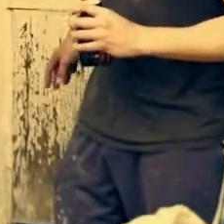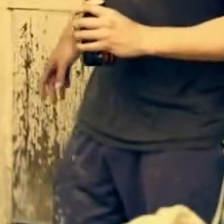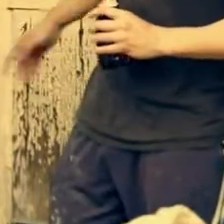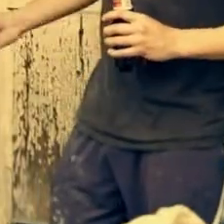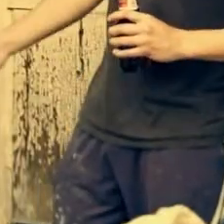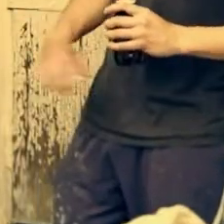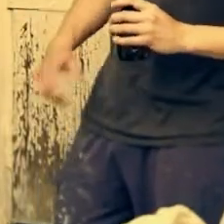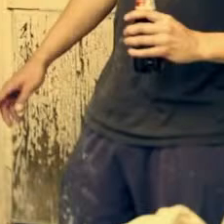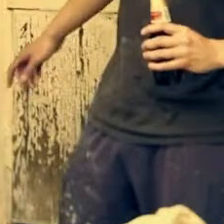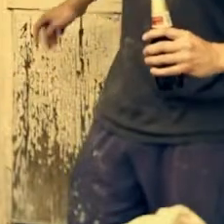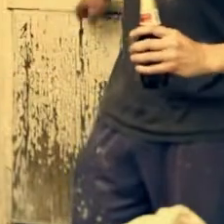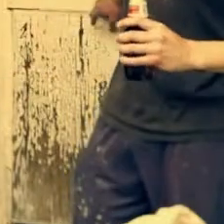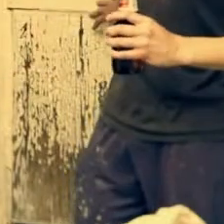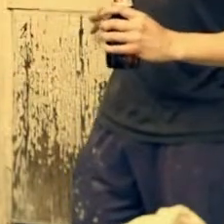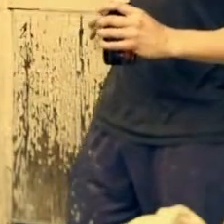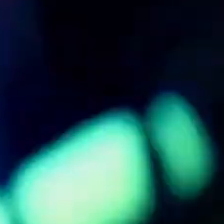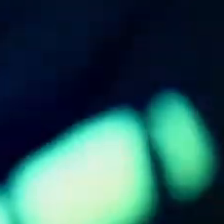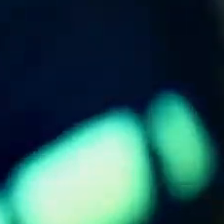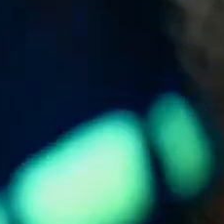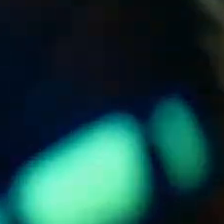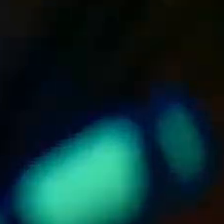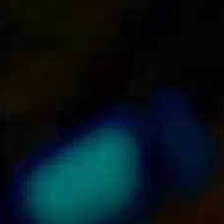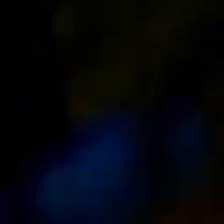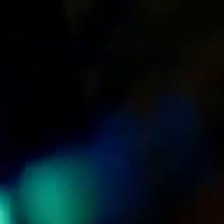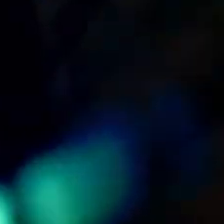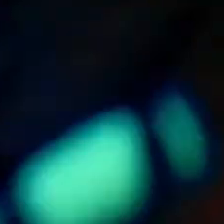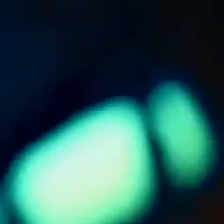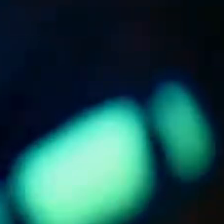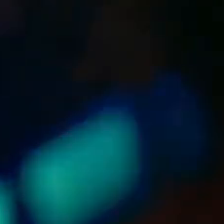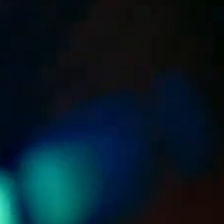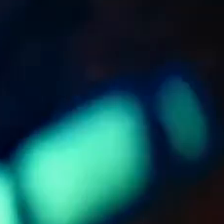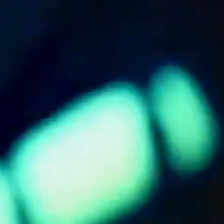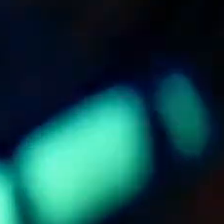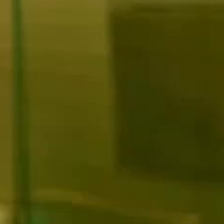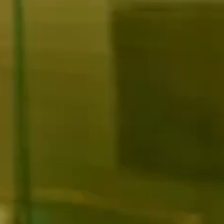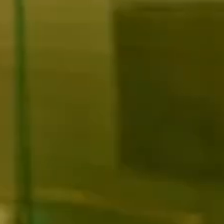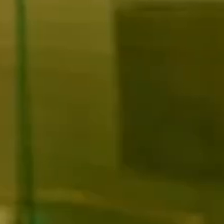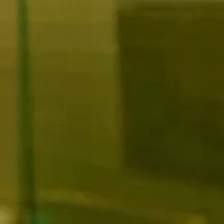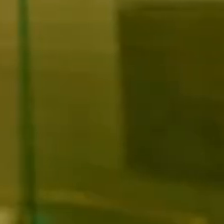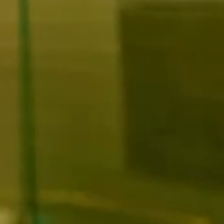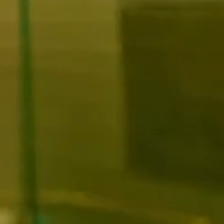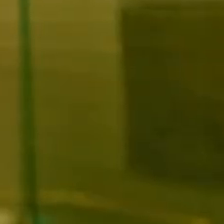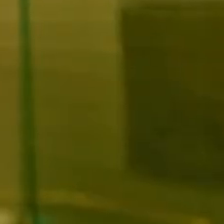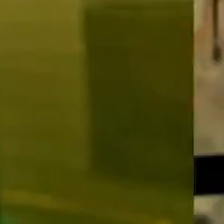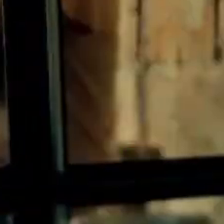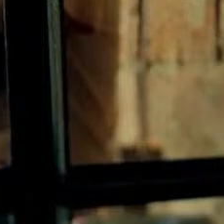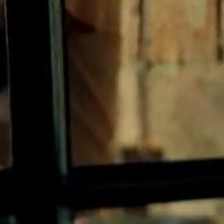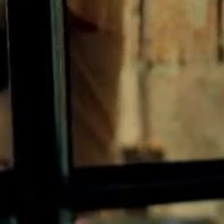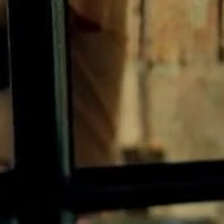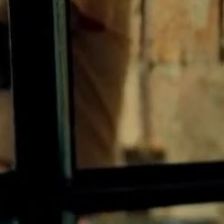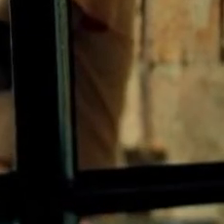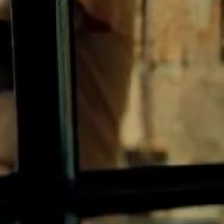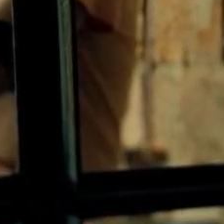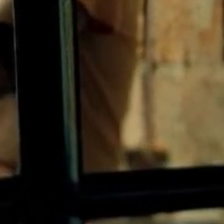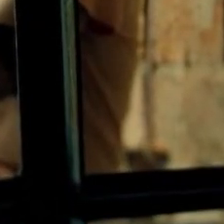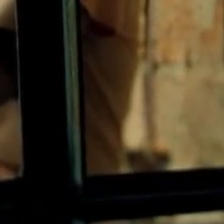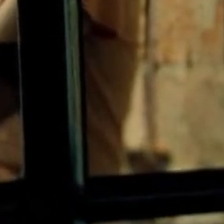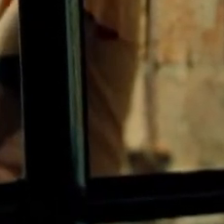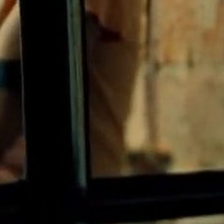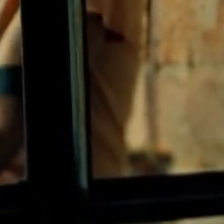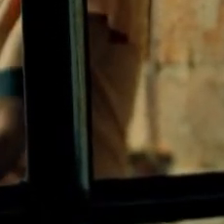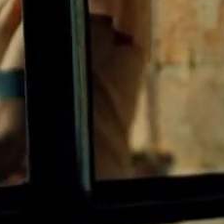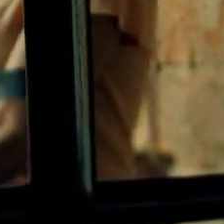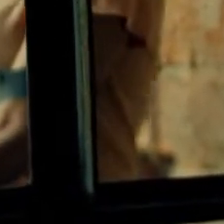piensa más en tu gente, tu vida y tus amigos. Escucha lo que te digo, pues es verdad, el negocio de la droga es algo que termina mal.